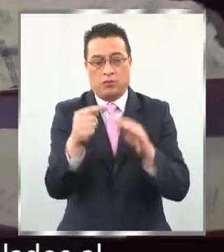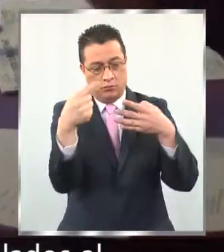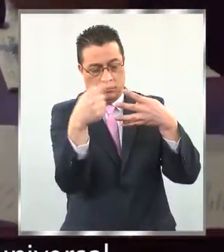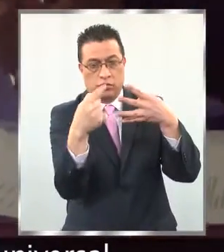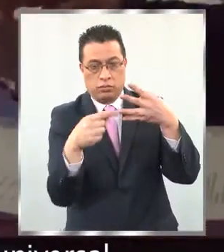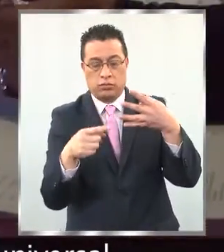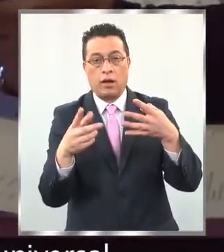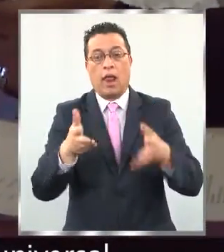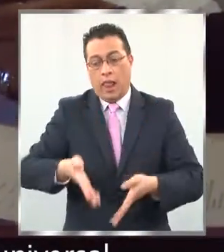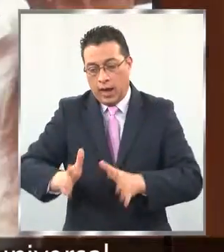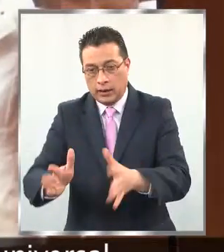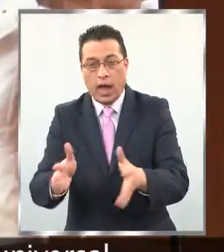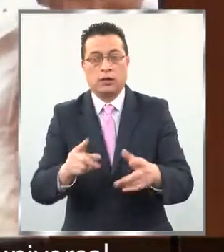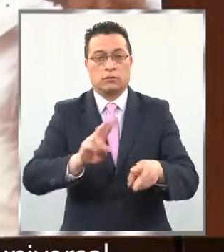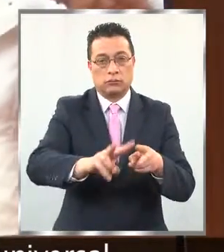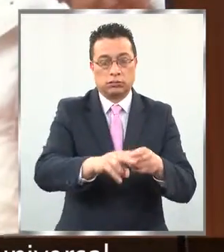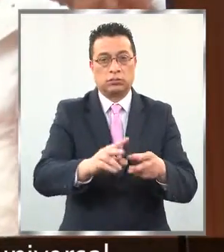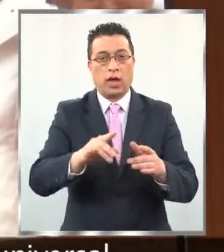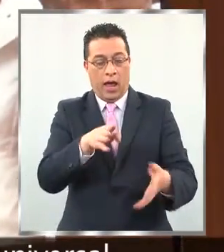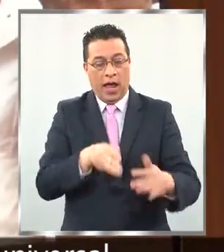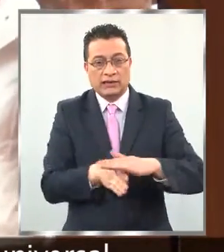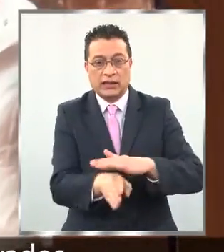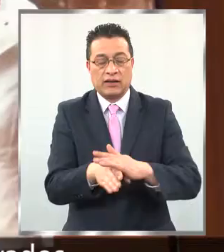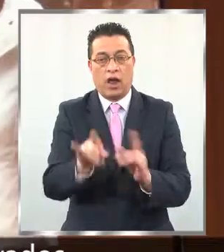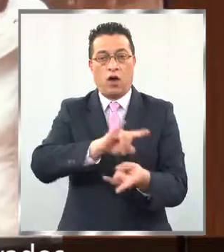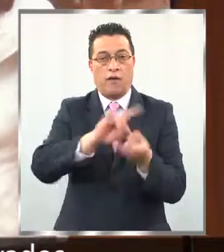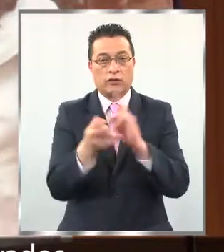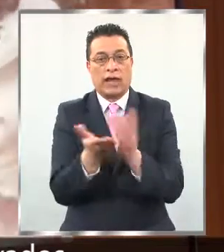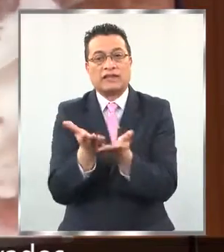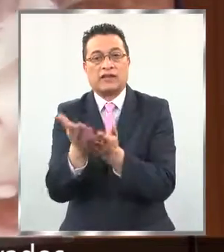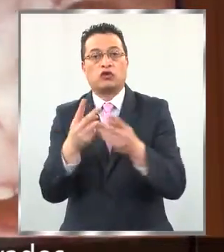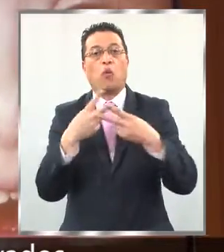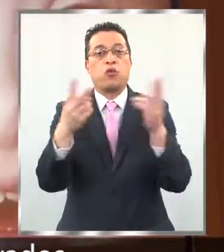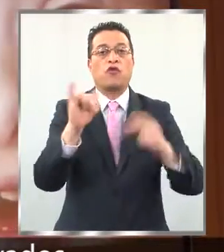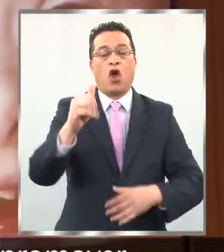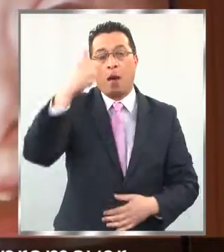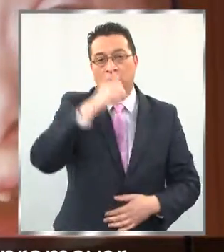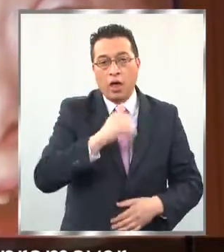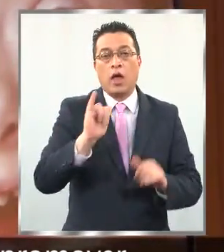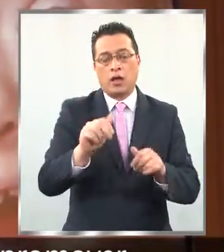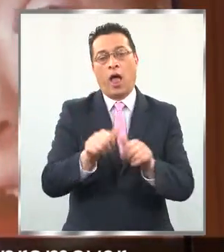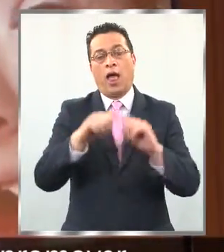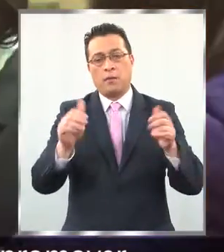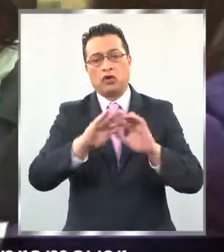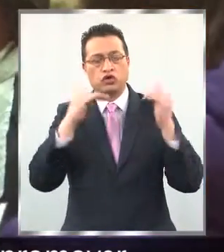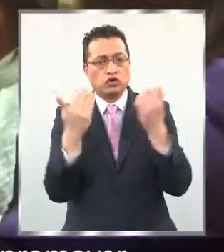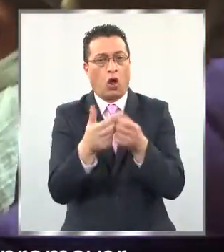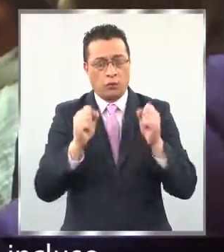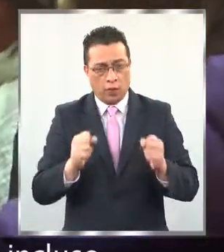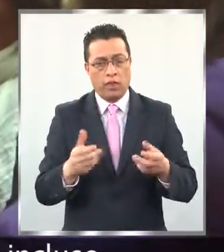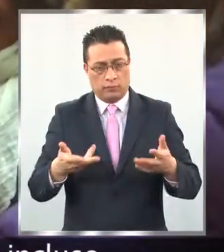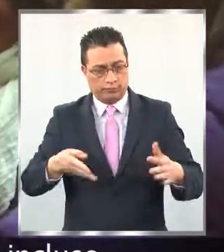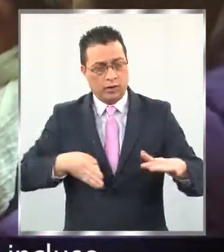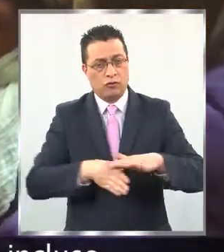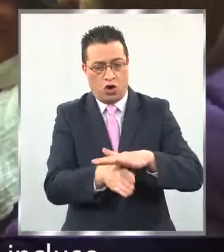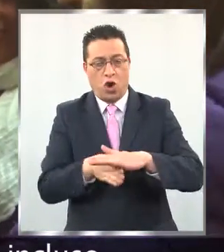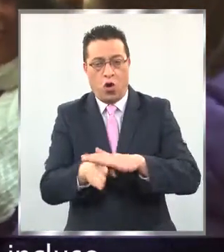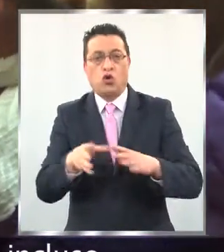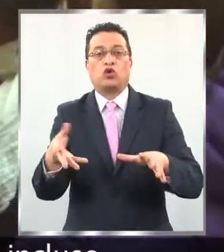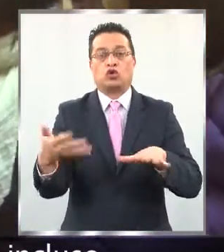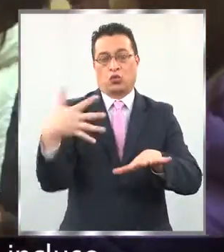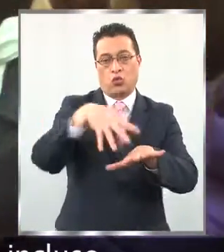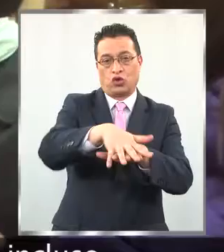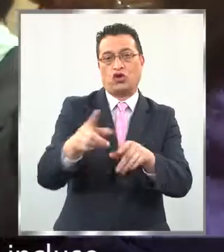vinculados al desarrollo vial, accesibilidad universal en servicios públicos y privados, además de todo lo que pueda promover la inclusión